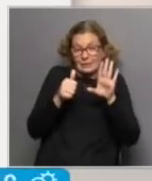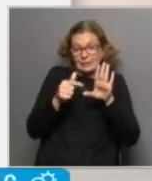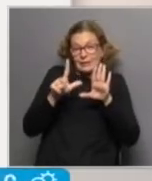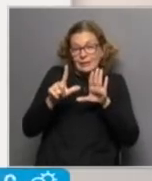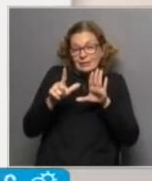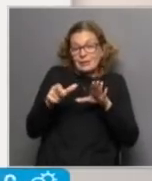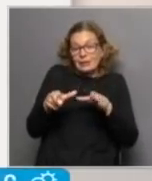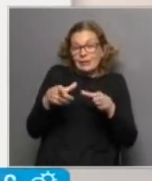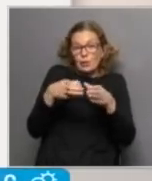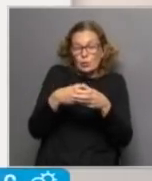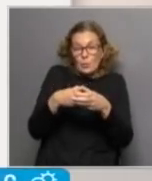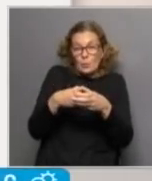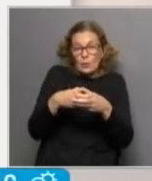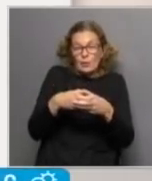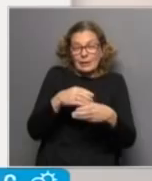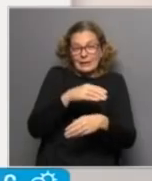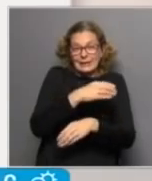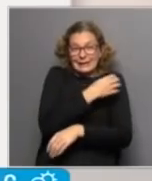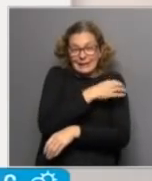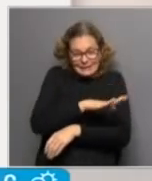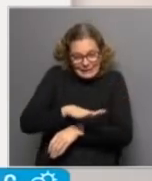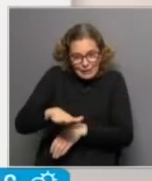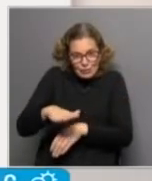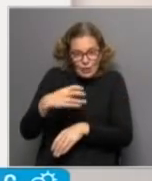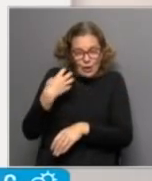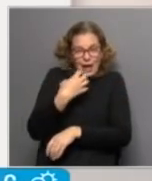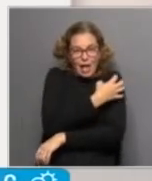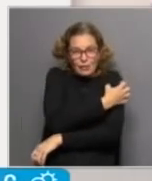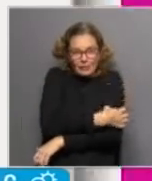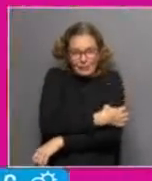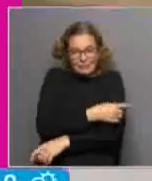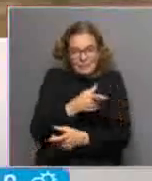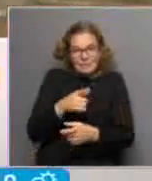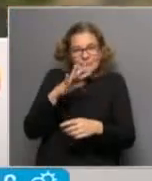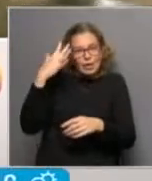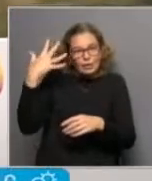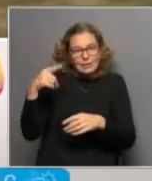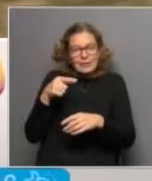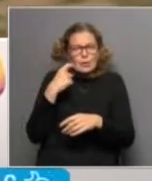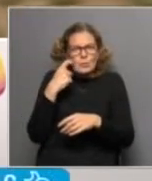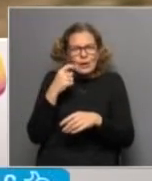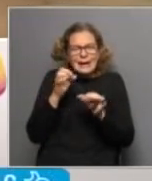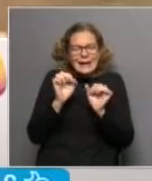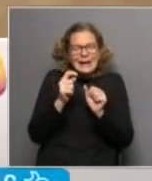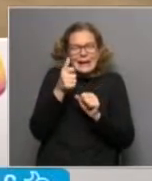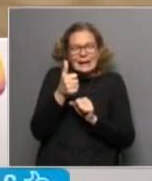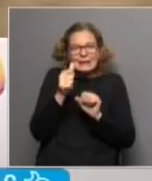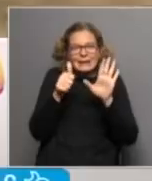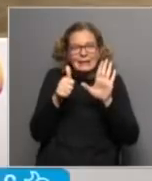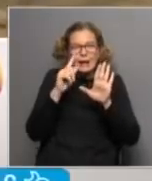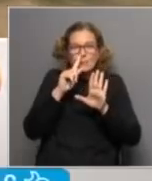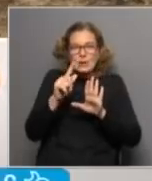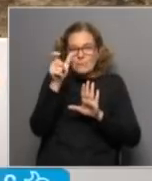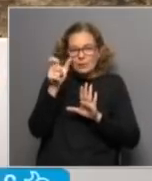de esta población son niños y adolescentes. Es un montón de gente, ¿no? Es mucha gente. La cifra esta no pase como... Son casi 6.000 personas que a diario se